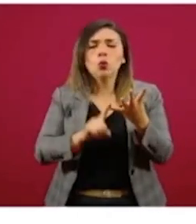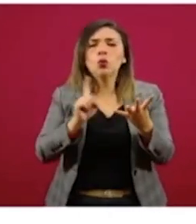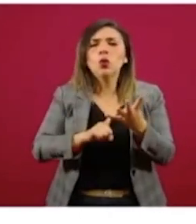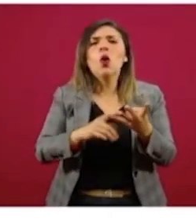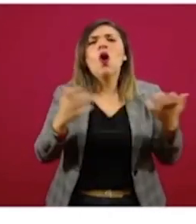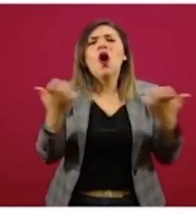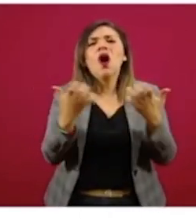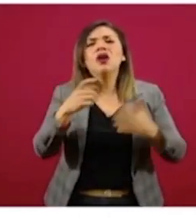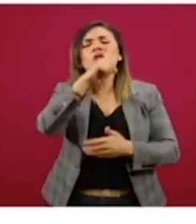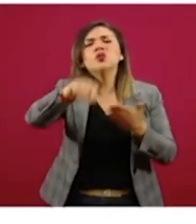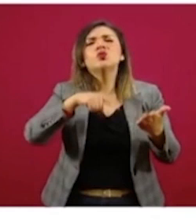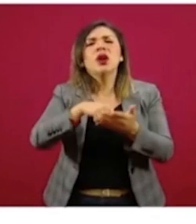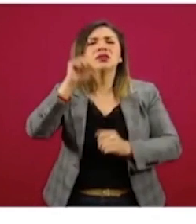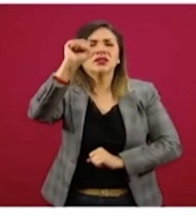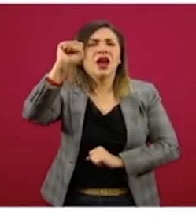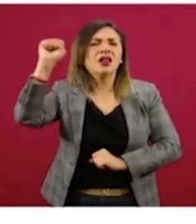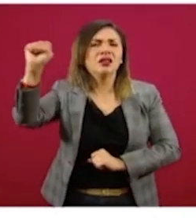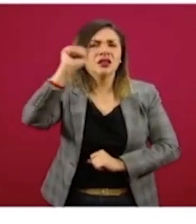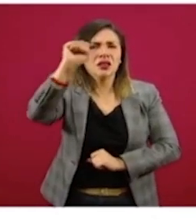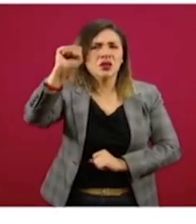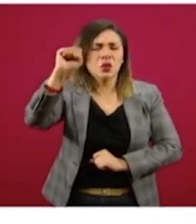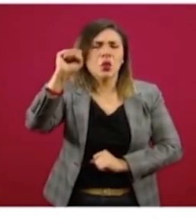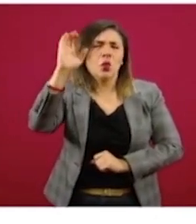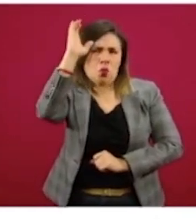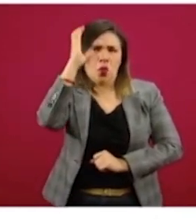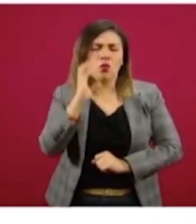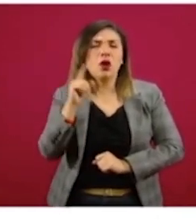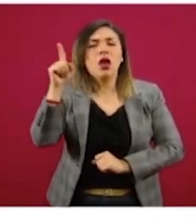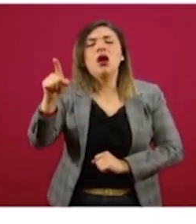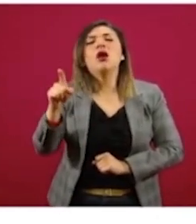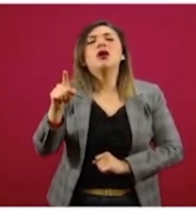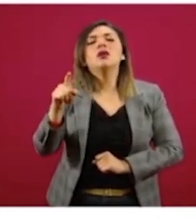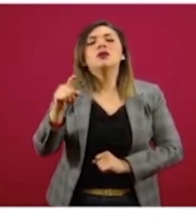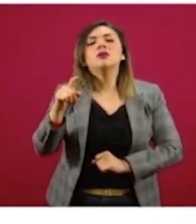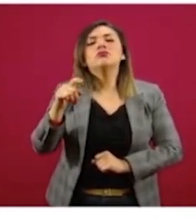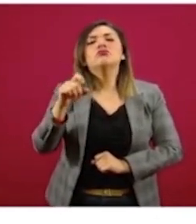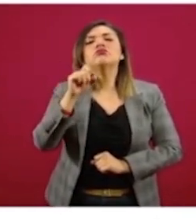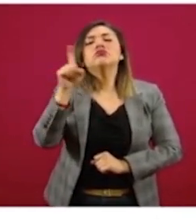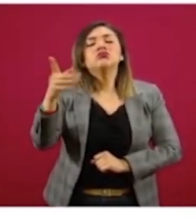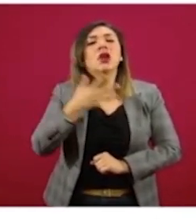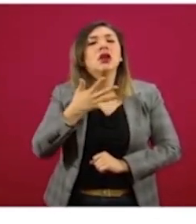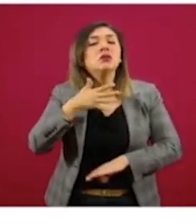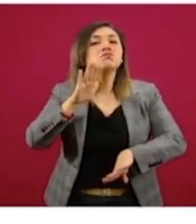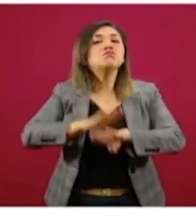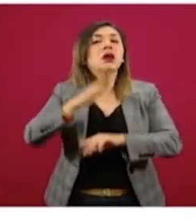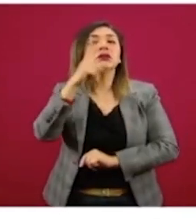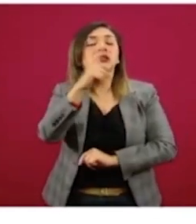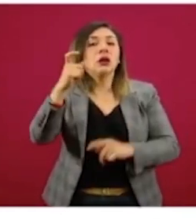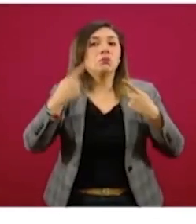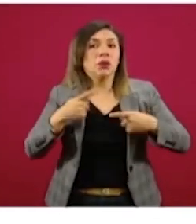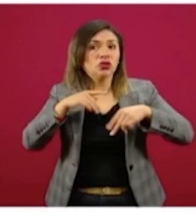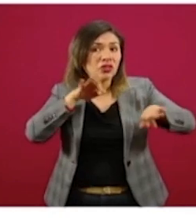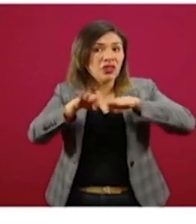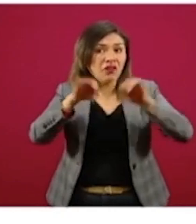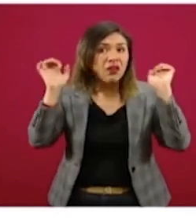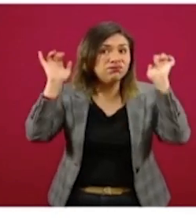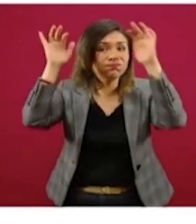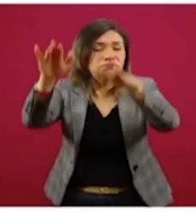maquiladora en Saltillo, Coahuila y Plaza con más de 100 trabajadores.